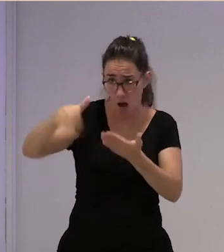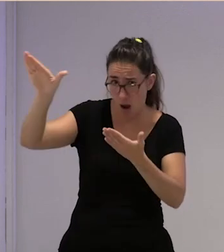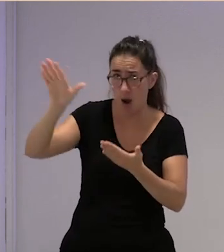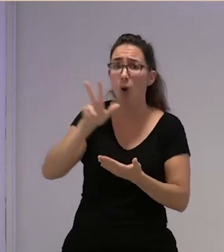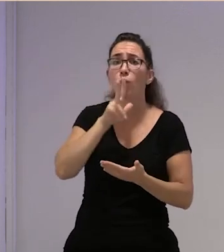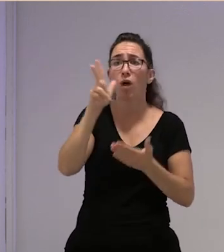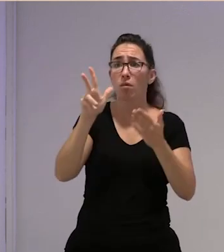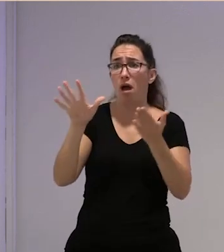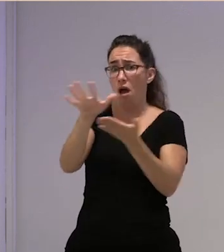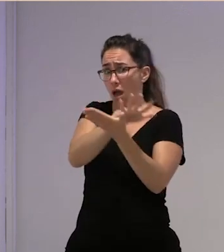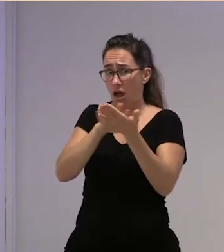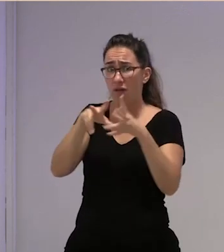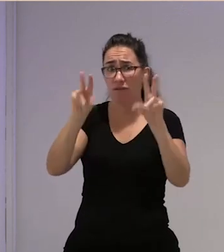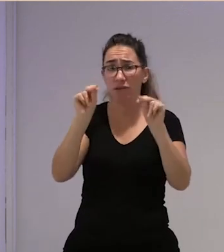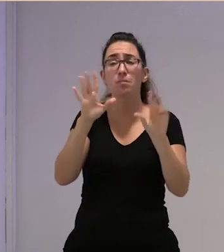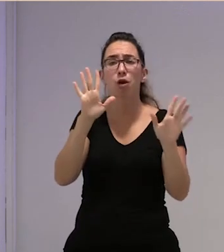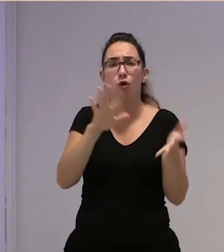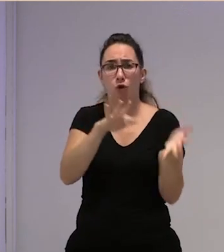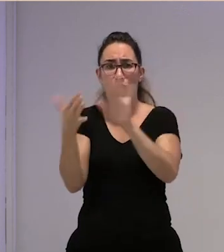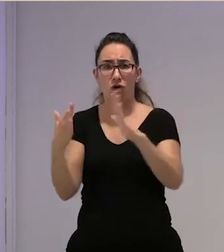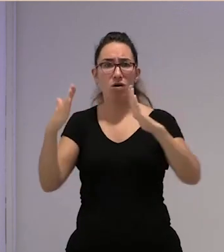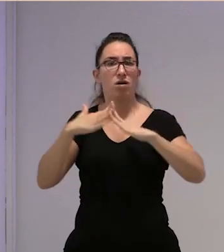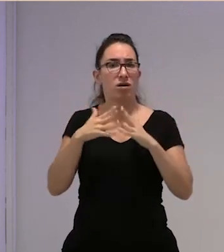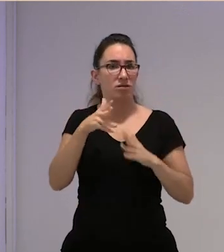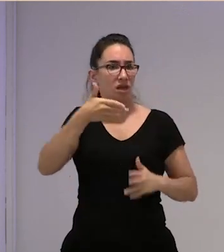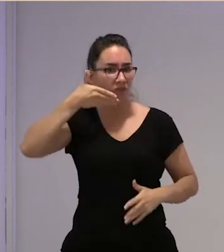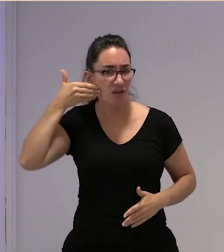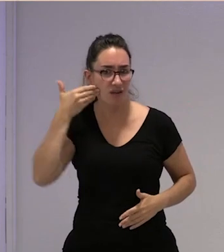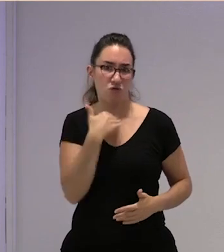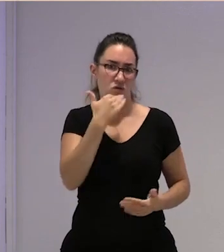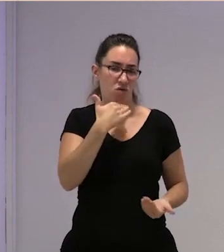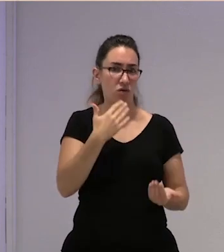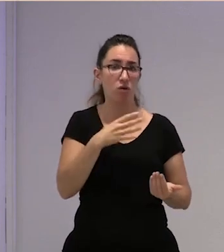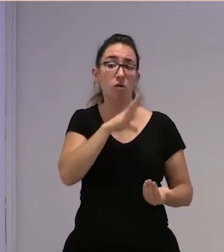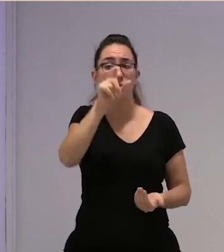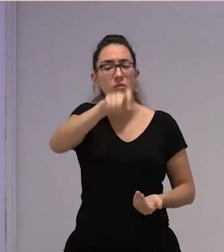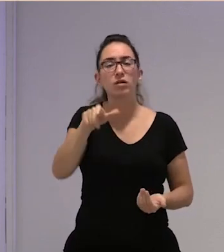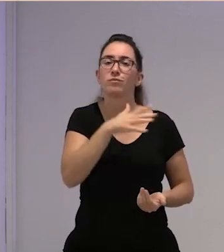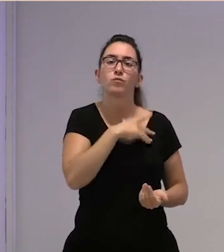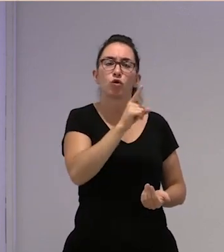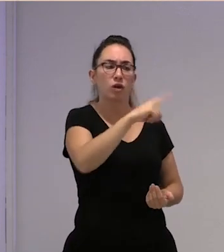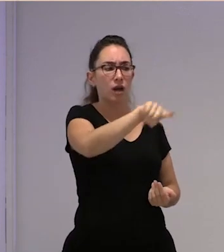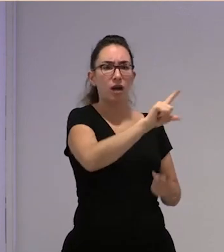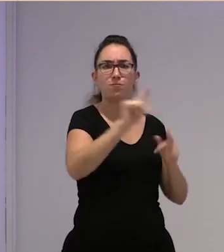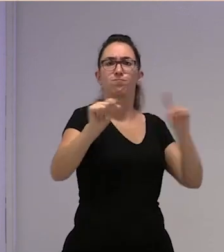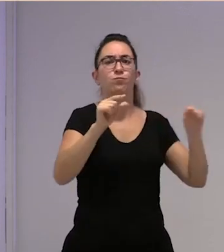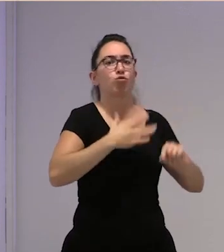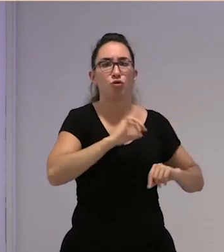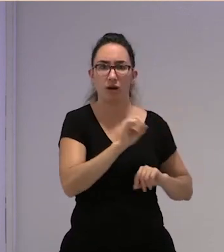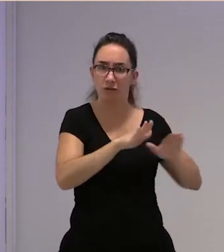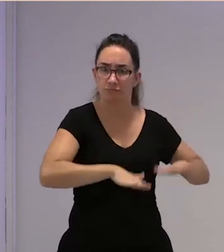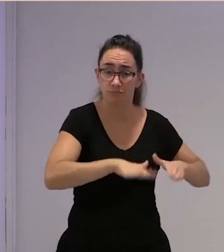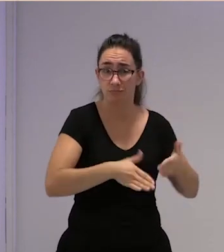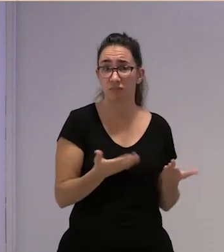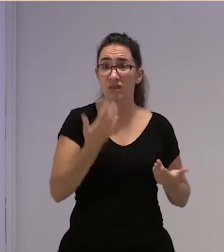pero con unas condiciones de alojamiento dignas de hecho no interesa que esta gente se vayan de allí y por mucho que hagan